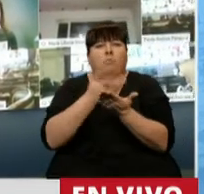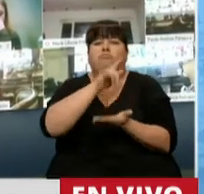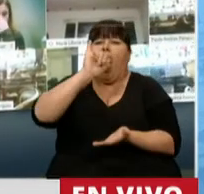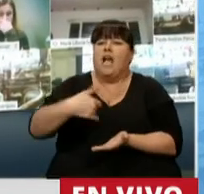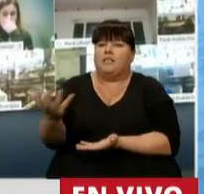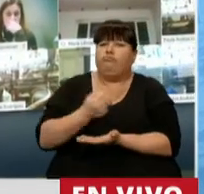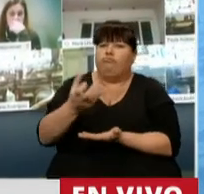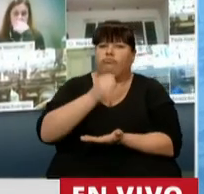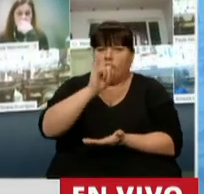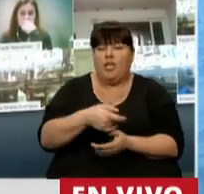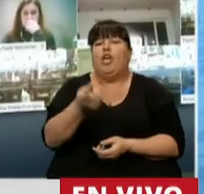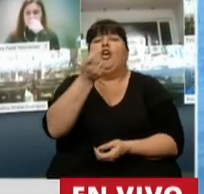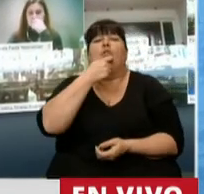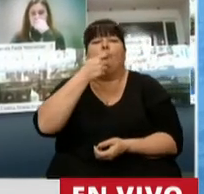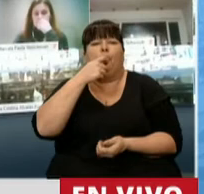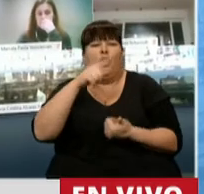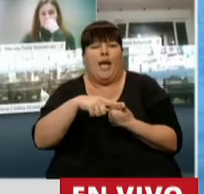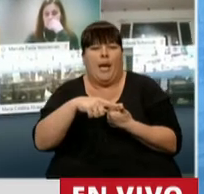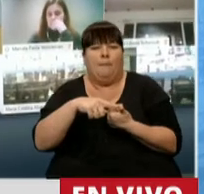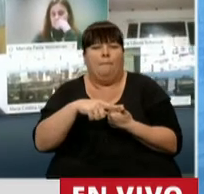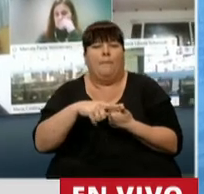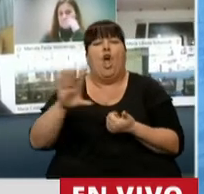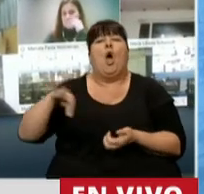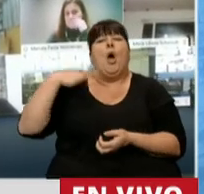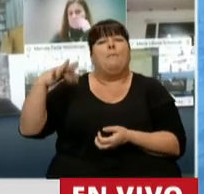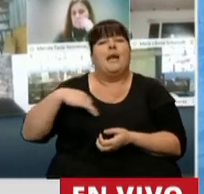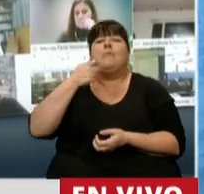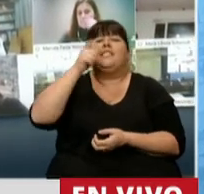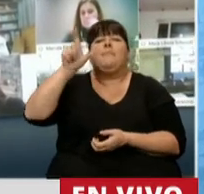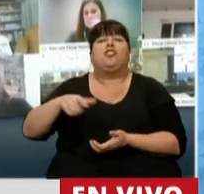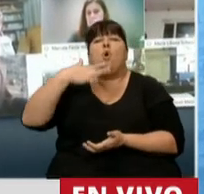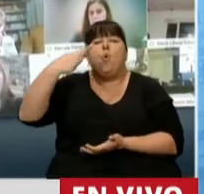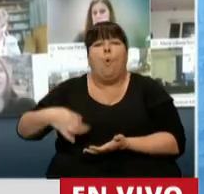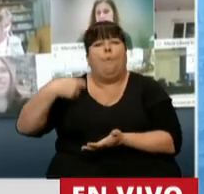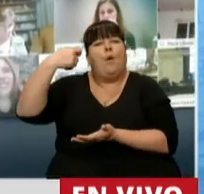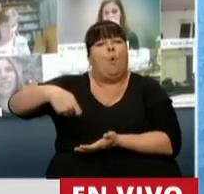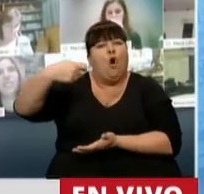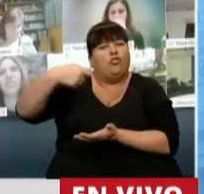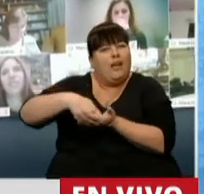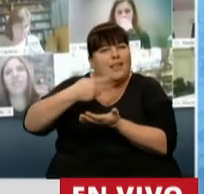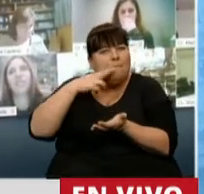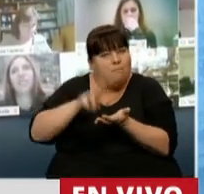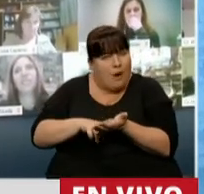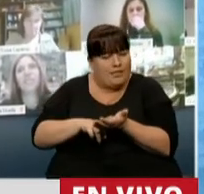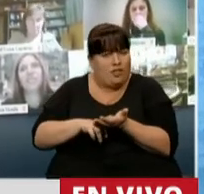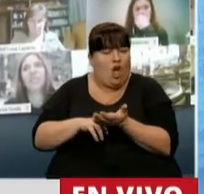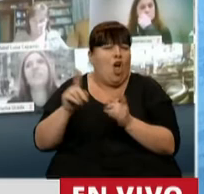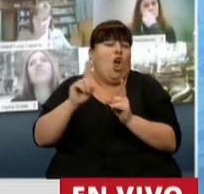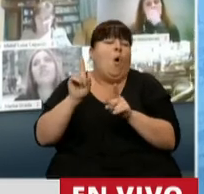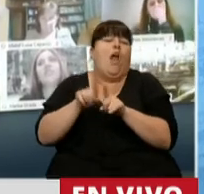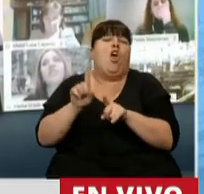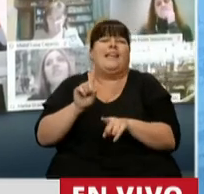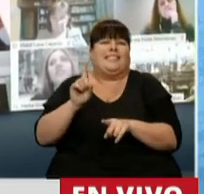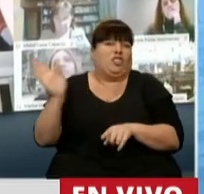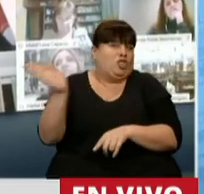propuestas, como por ejemplo el premio al contribuyente cumplidor, que si bien no refleja